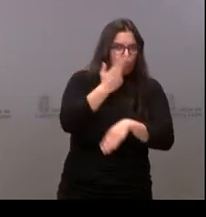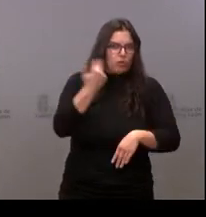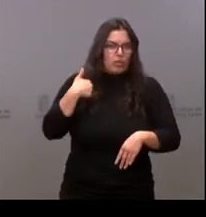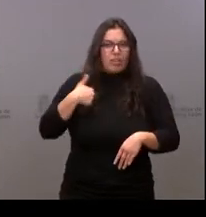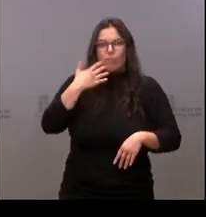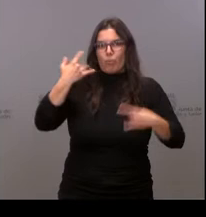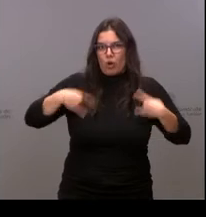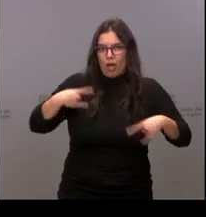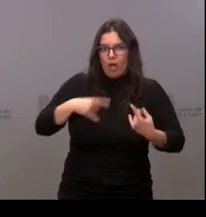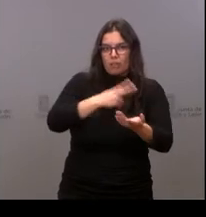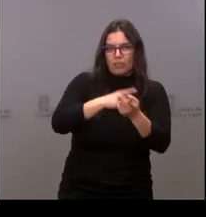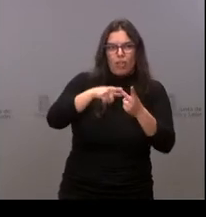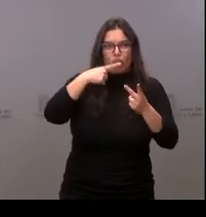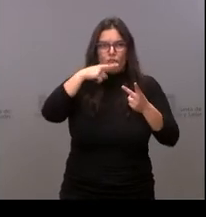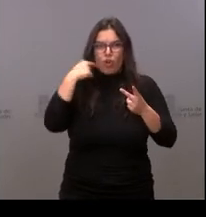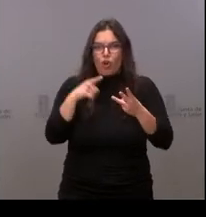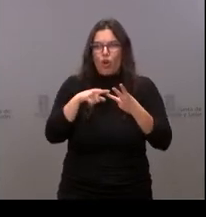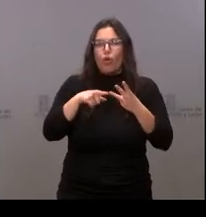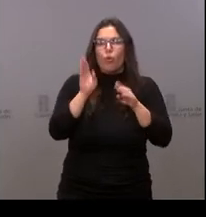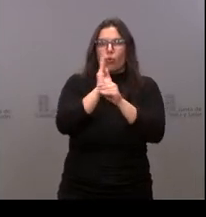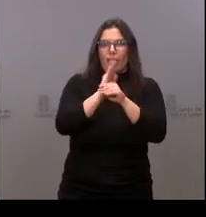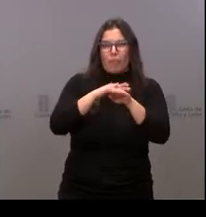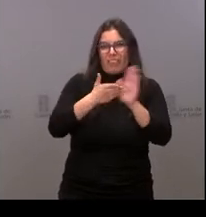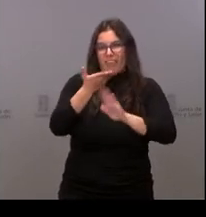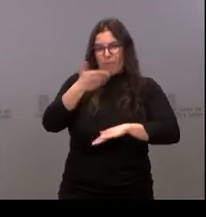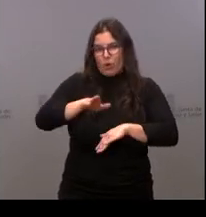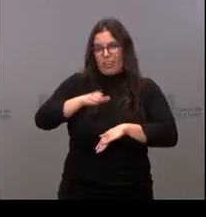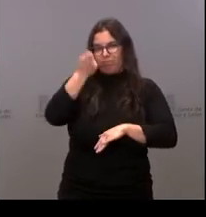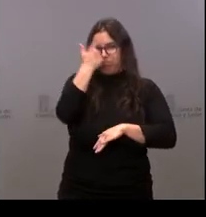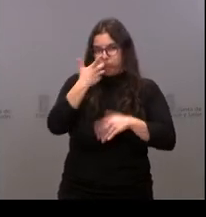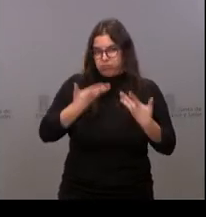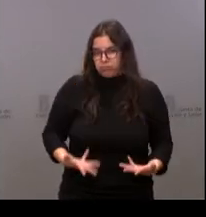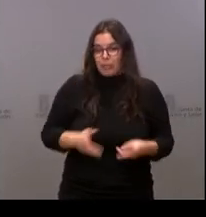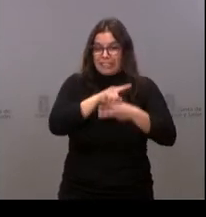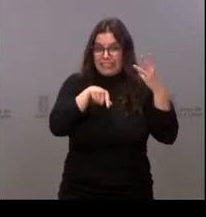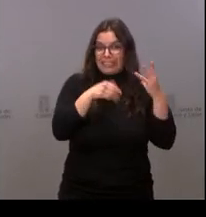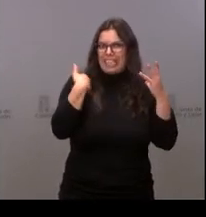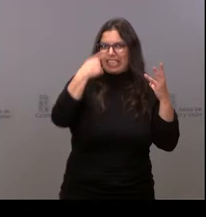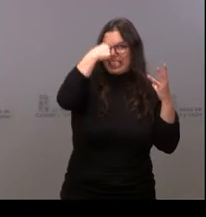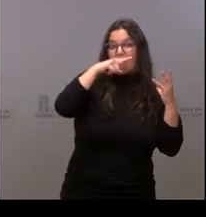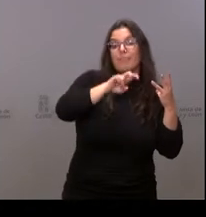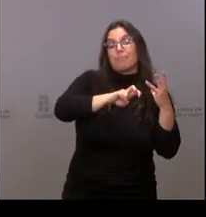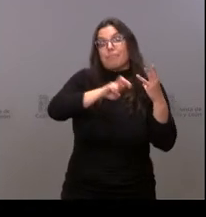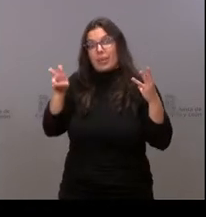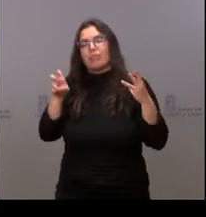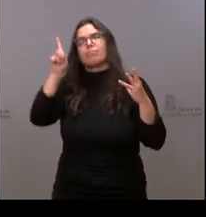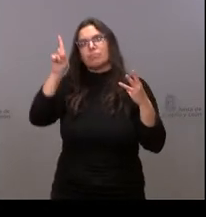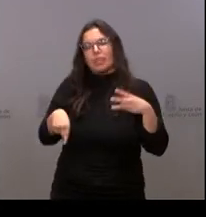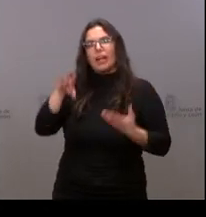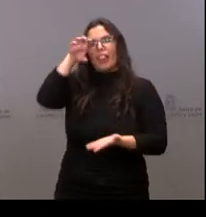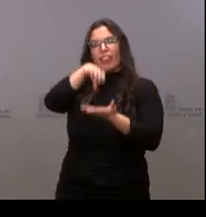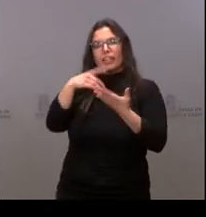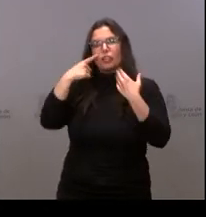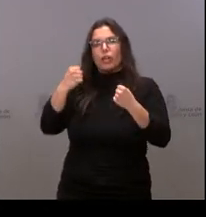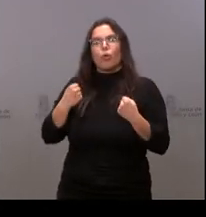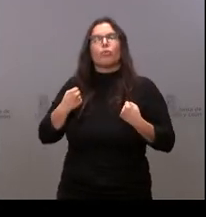radioterapia, la del dolor, la de cuidados paliativos, sino también con nuevos centros de salud en San Leonardo, en el Burgo de